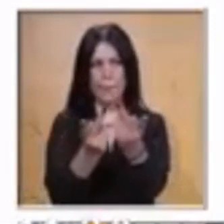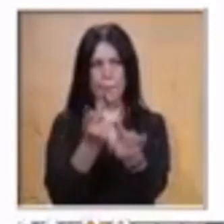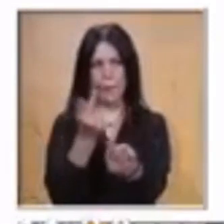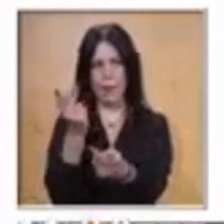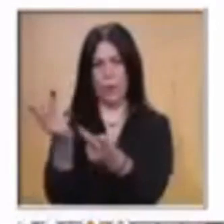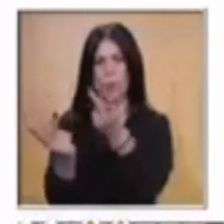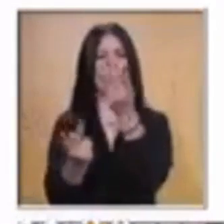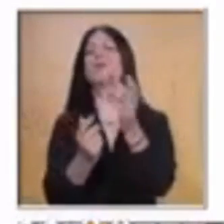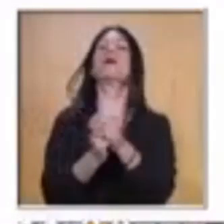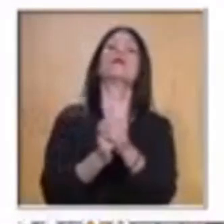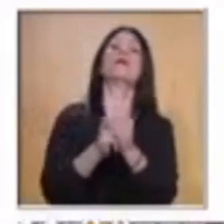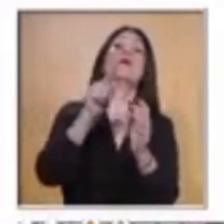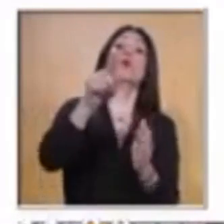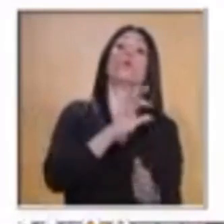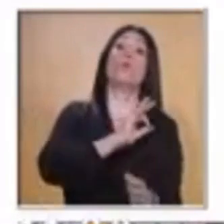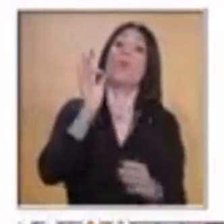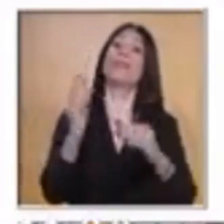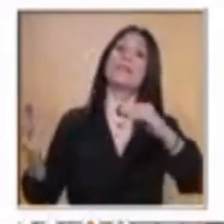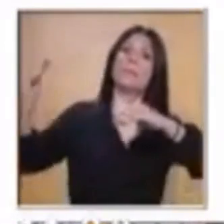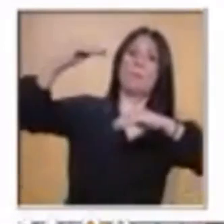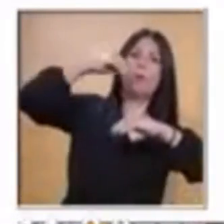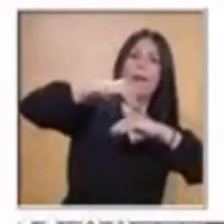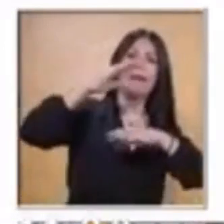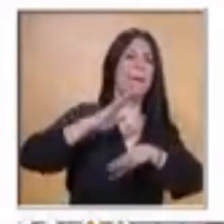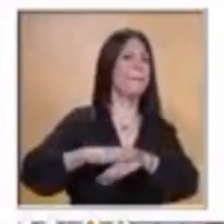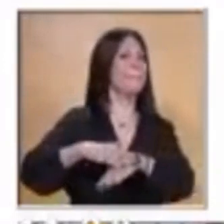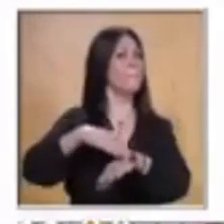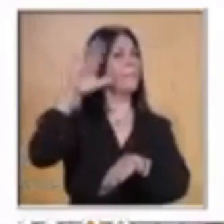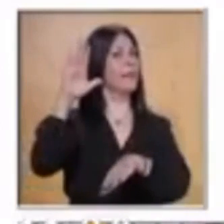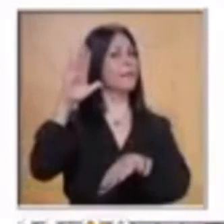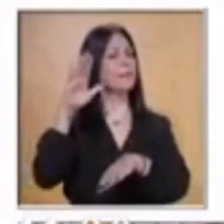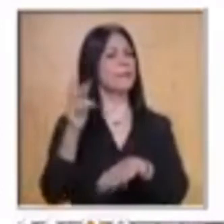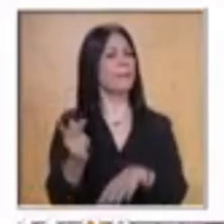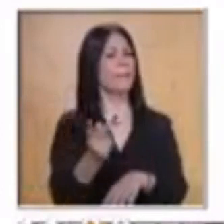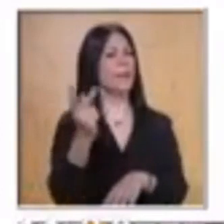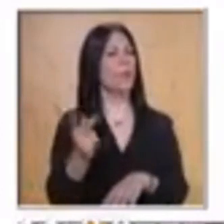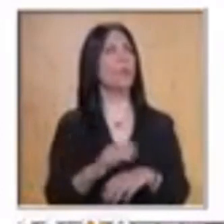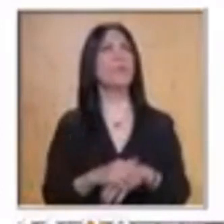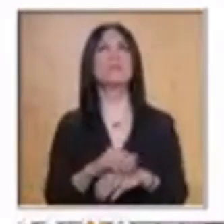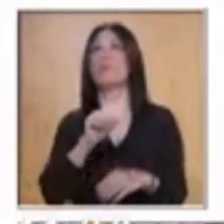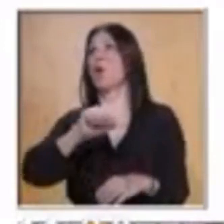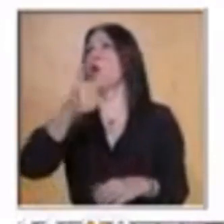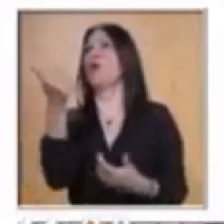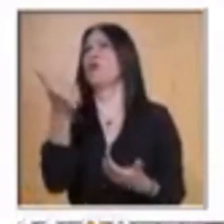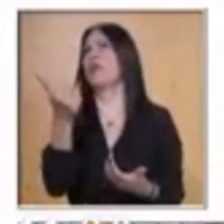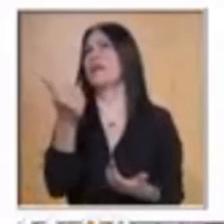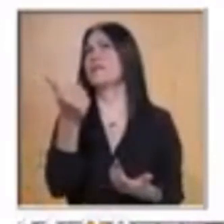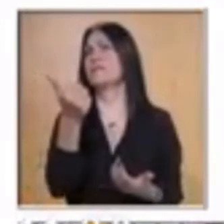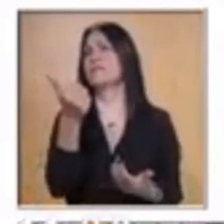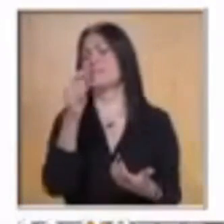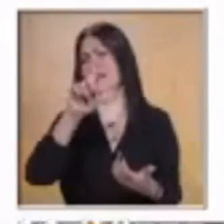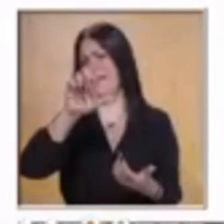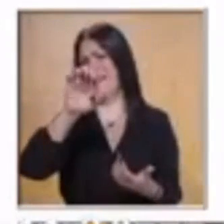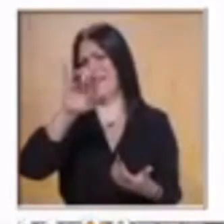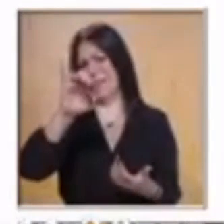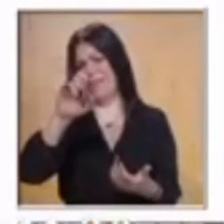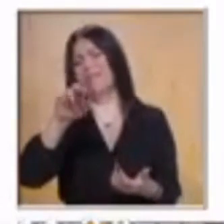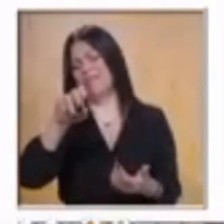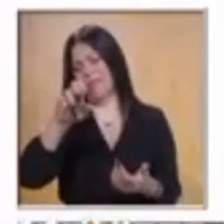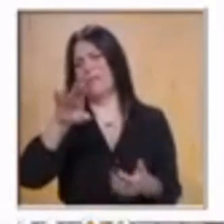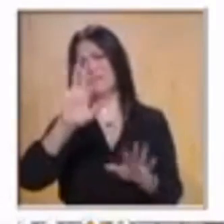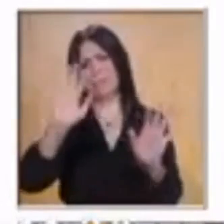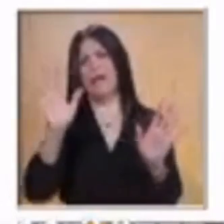preguntas como en la número cinco. ¿Qué preguntas usted puede poner? ¿Qué otras leyendas conoces? Puede ser una posible